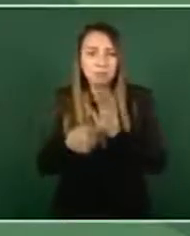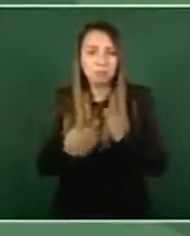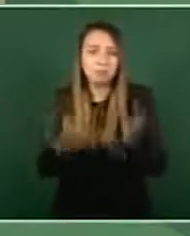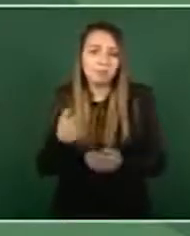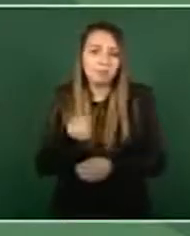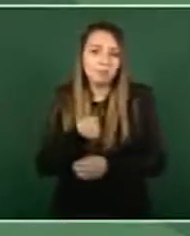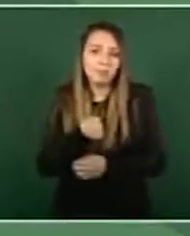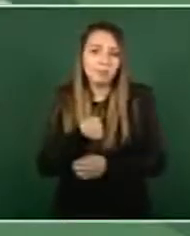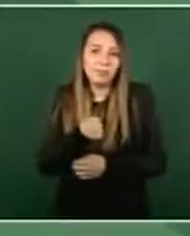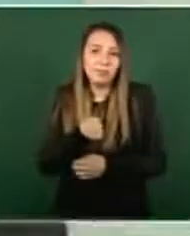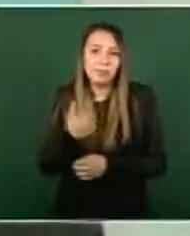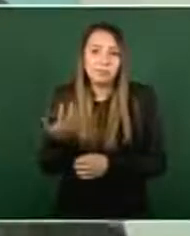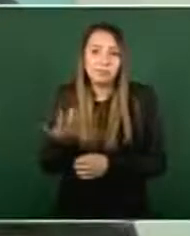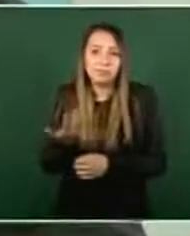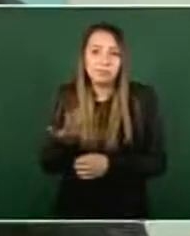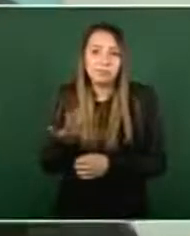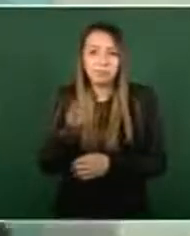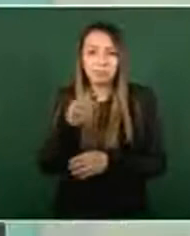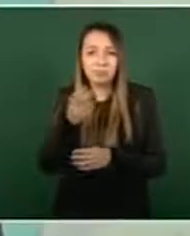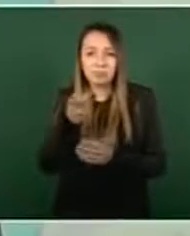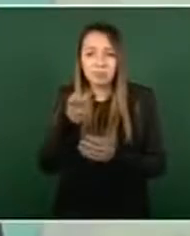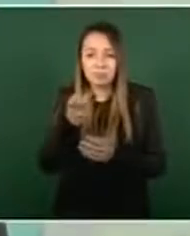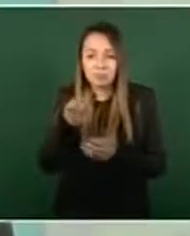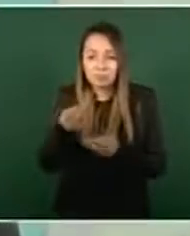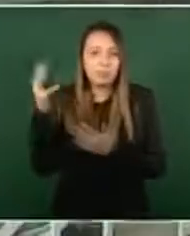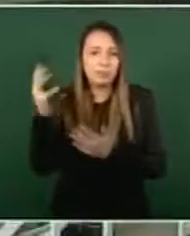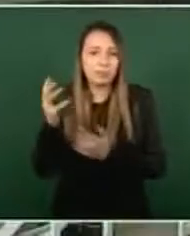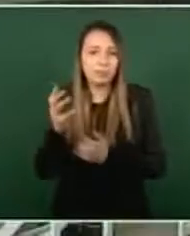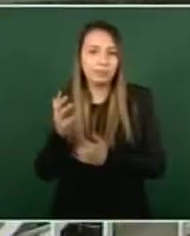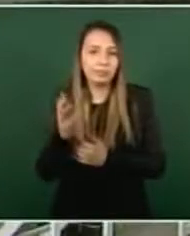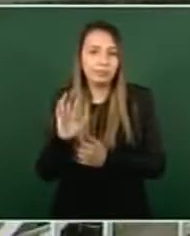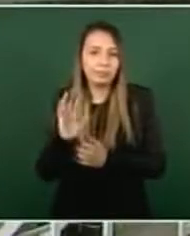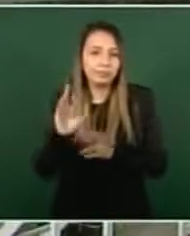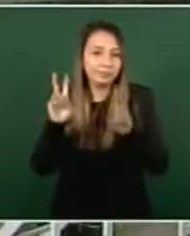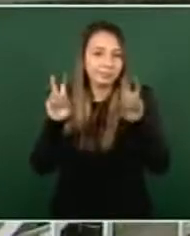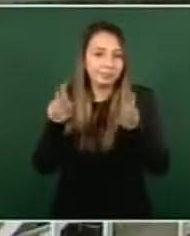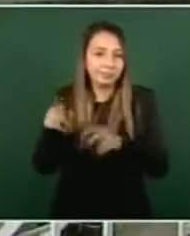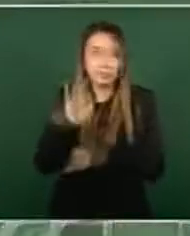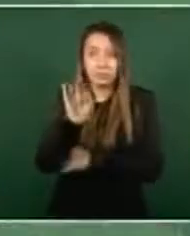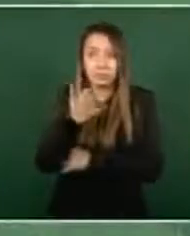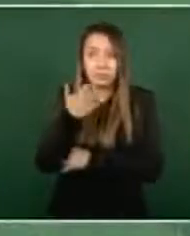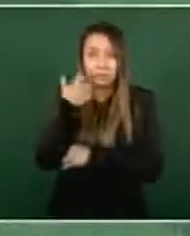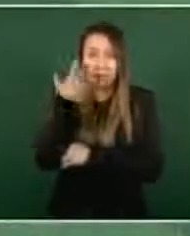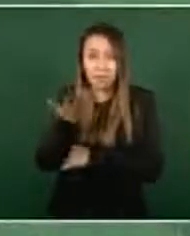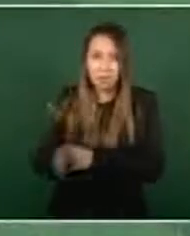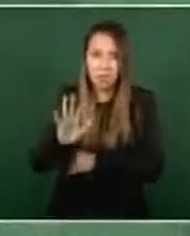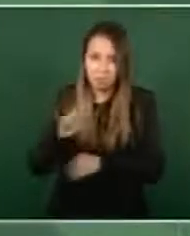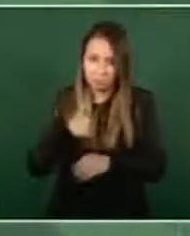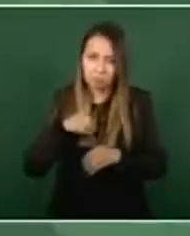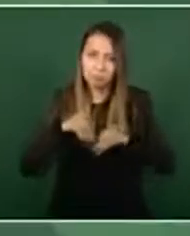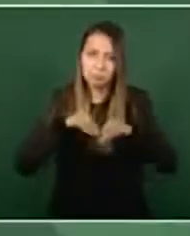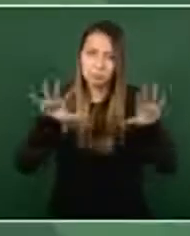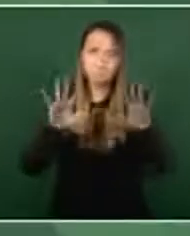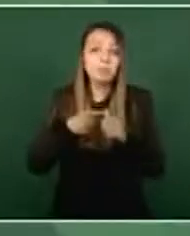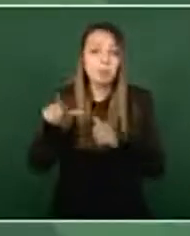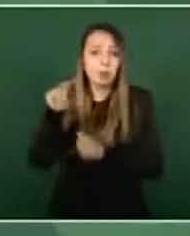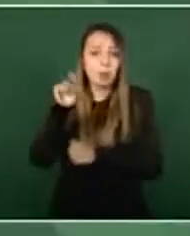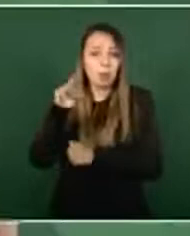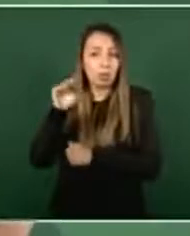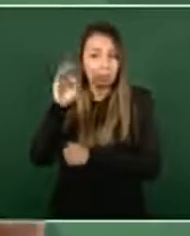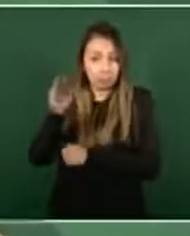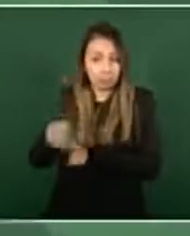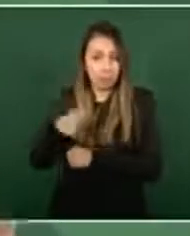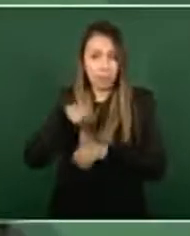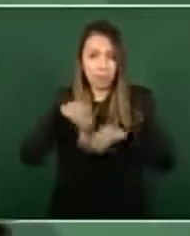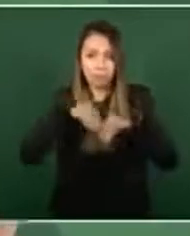Ahí me voy a quedar con la información que tengo de Loret de Mola. Si quiere y me lo autoriza, lo doy a conocer. Si él me lo autoriza.